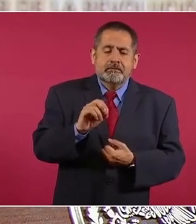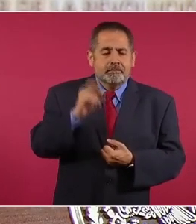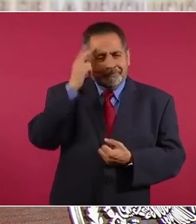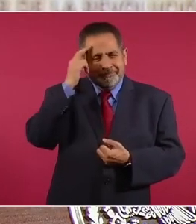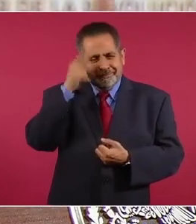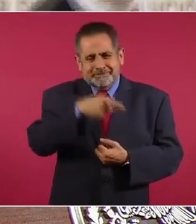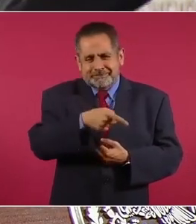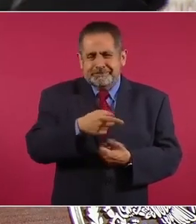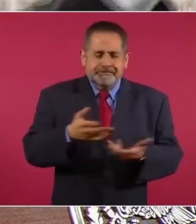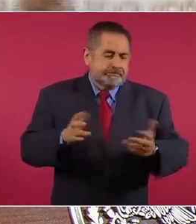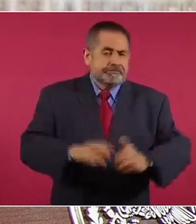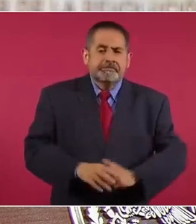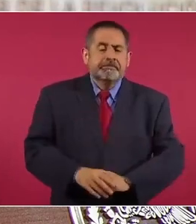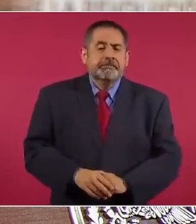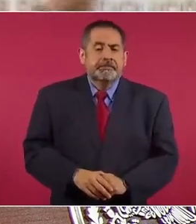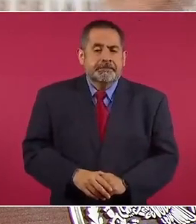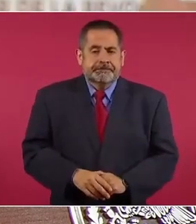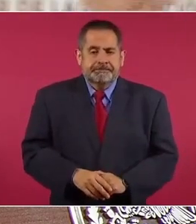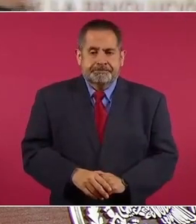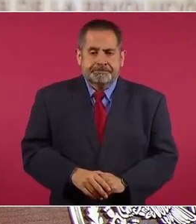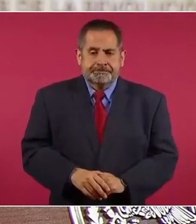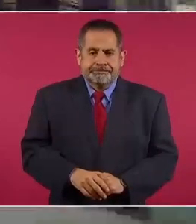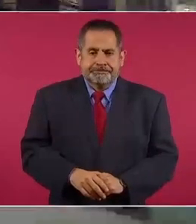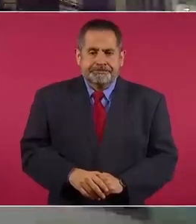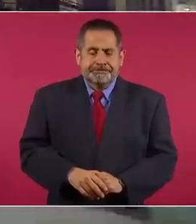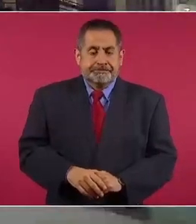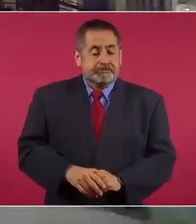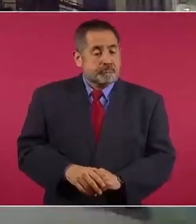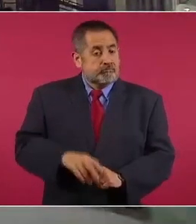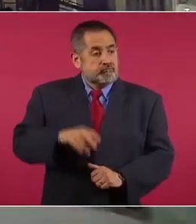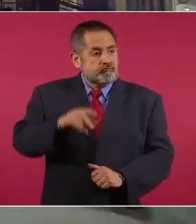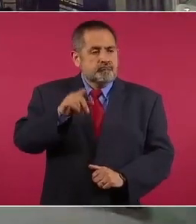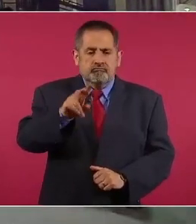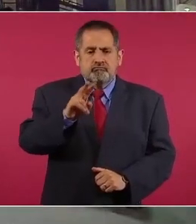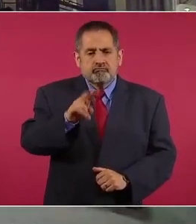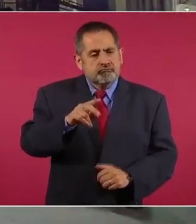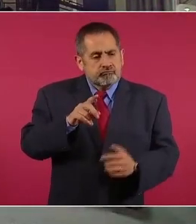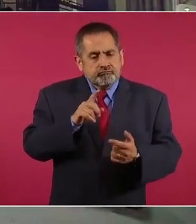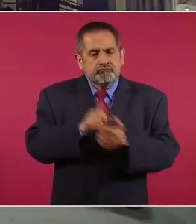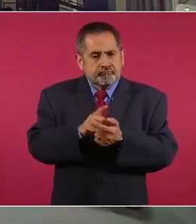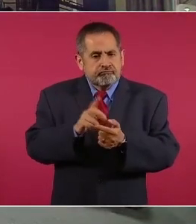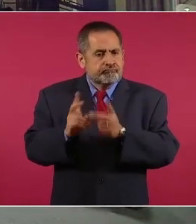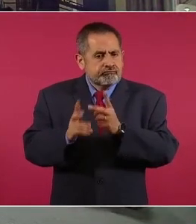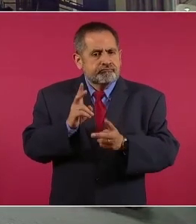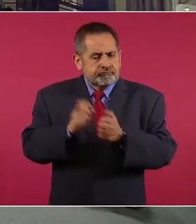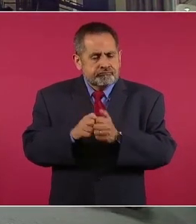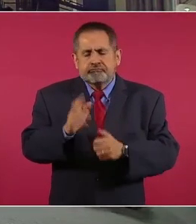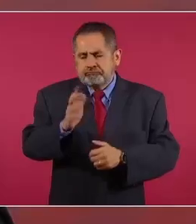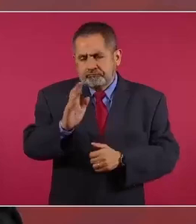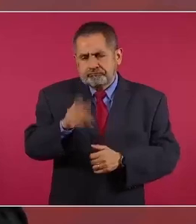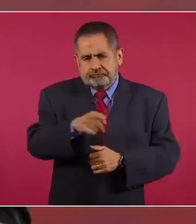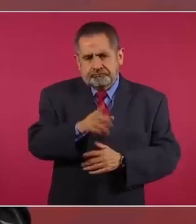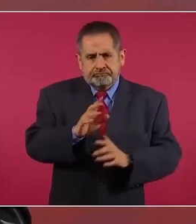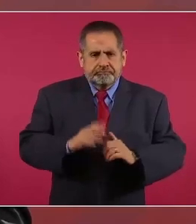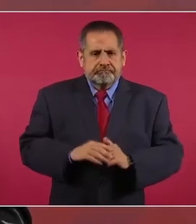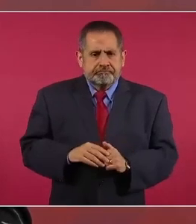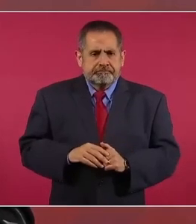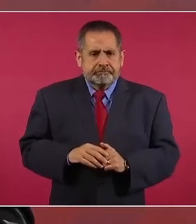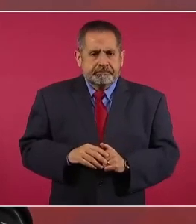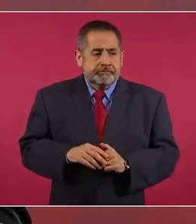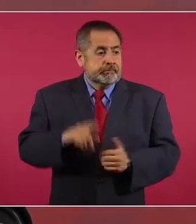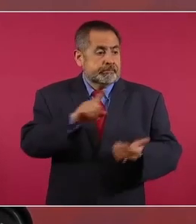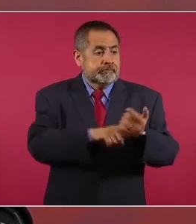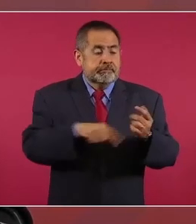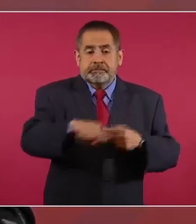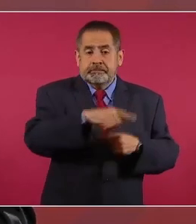Entonces, sí, hablamos con ellos, con los despedidos de